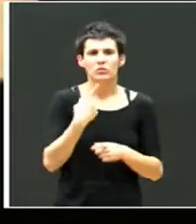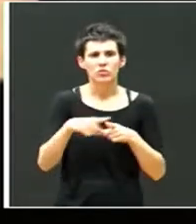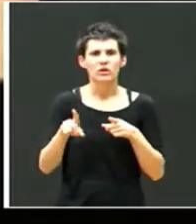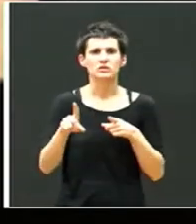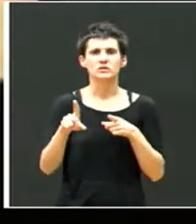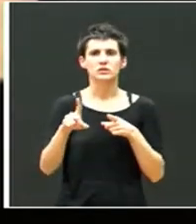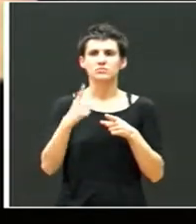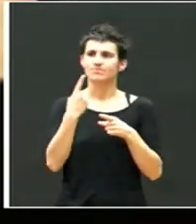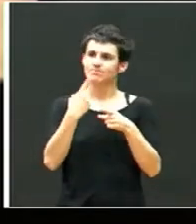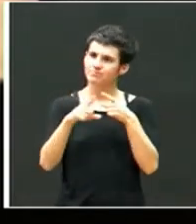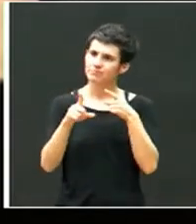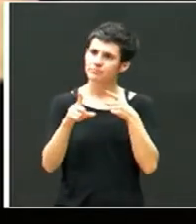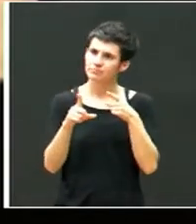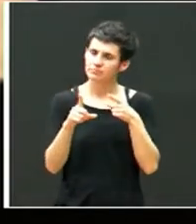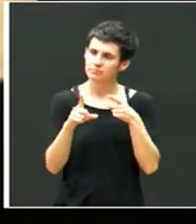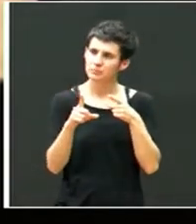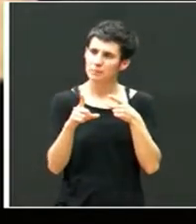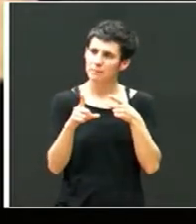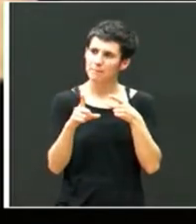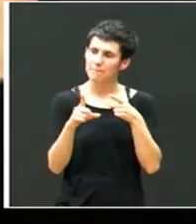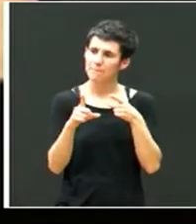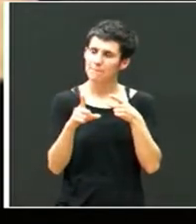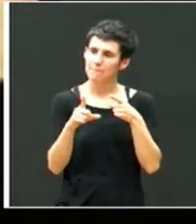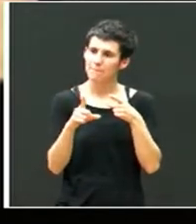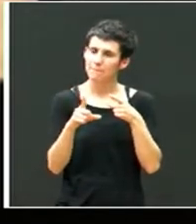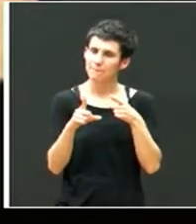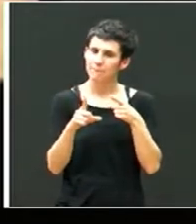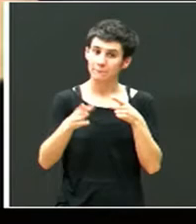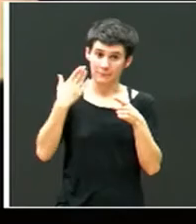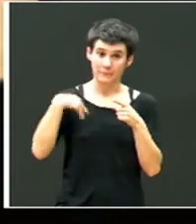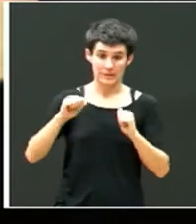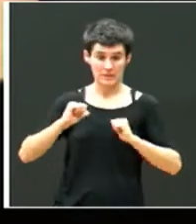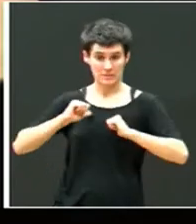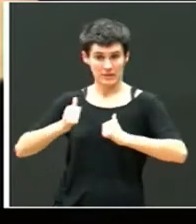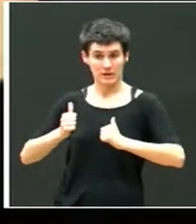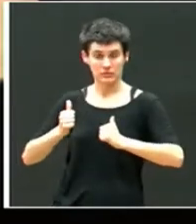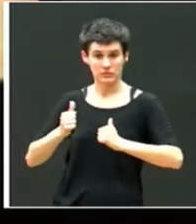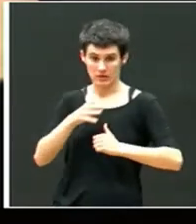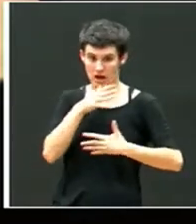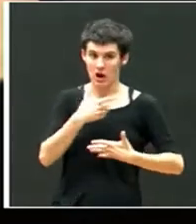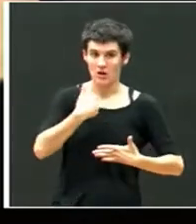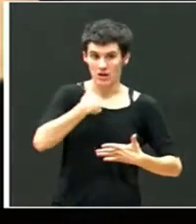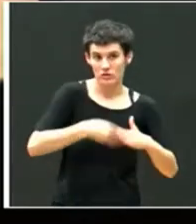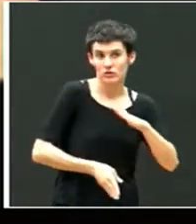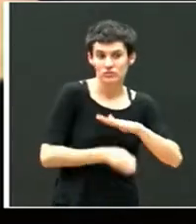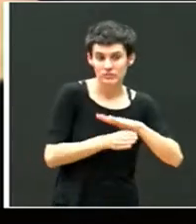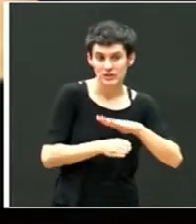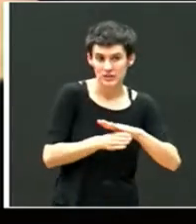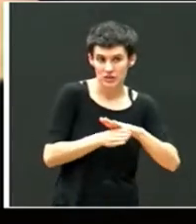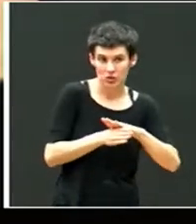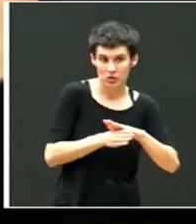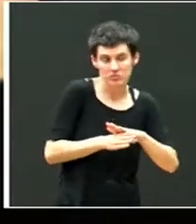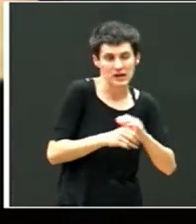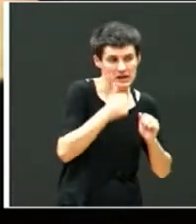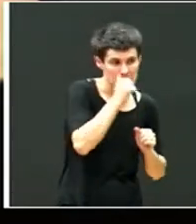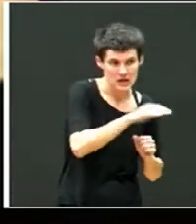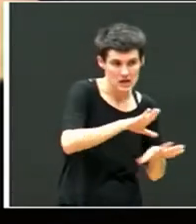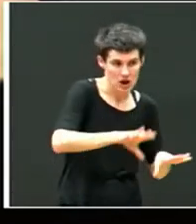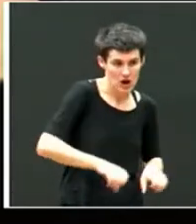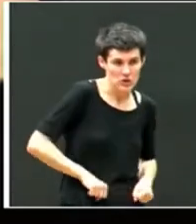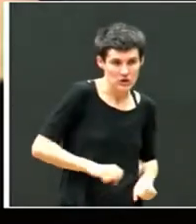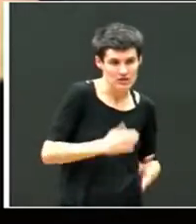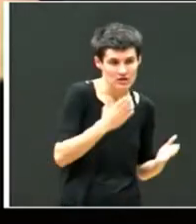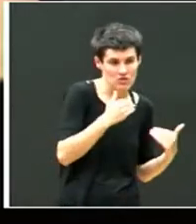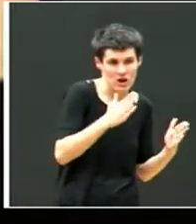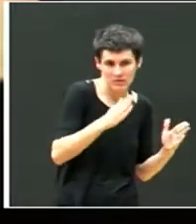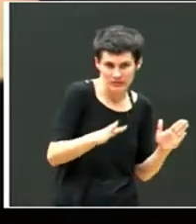metimos entonces, y ahora la estoy haciendo, aunque no tengan niños ni de acogida, y que va